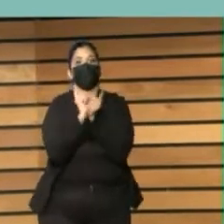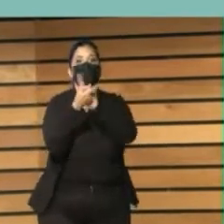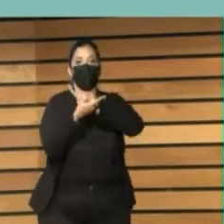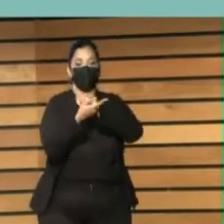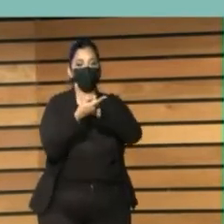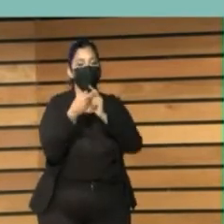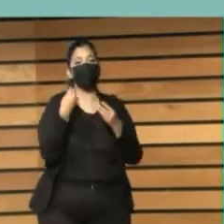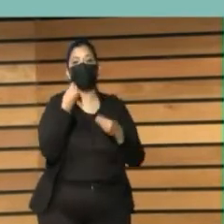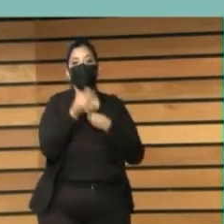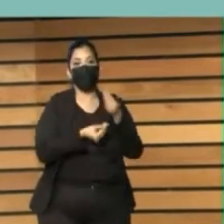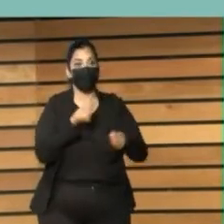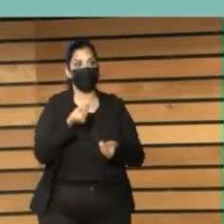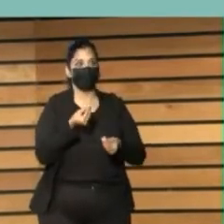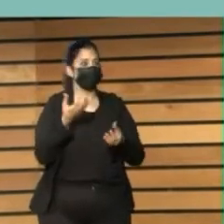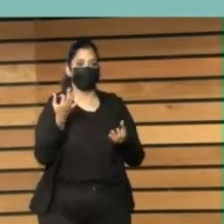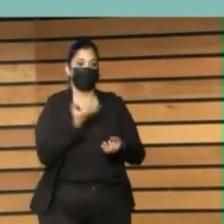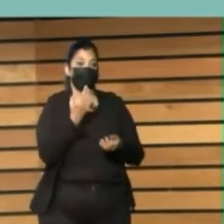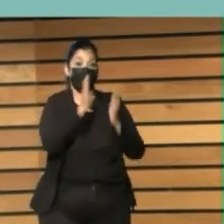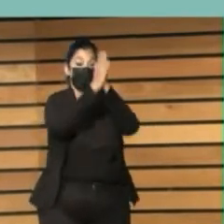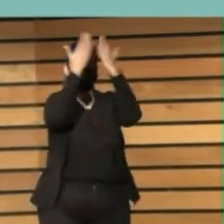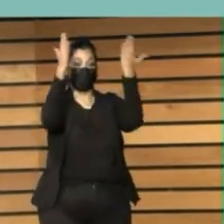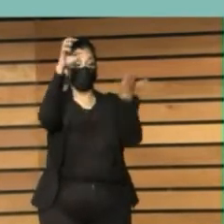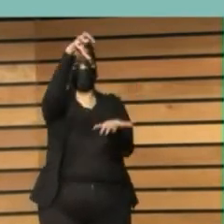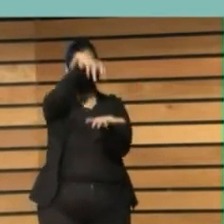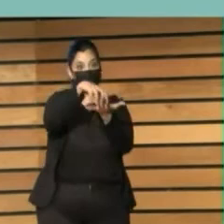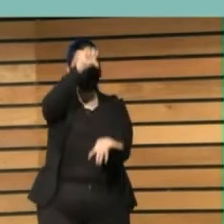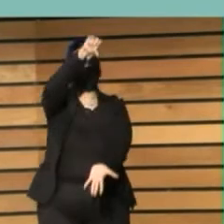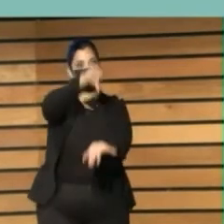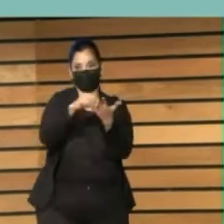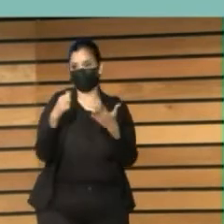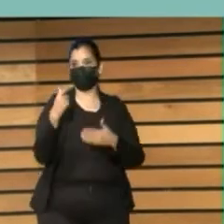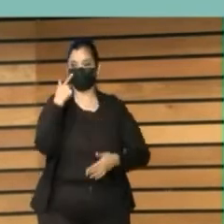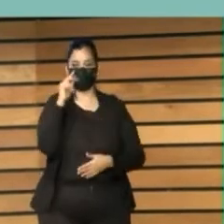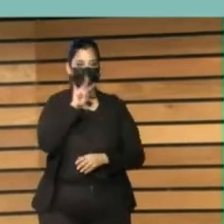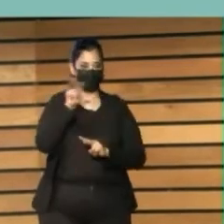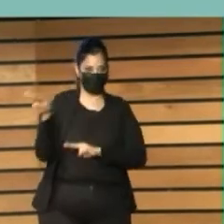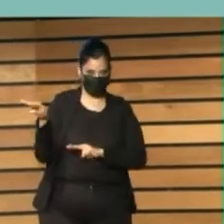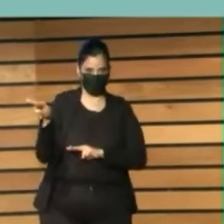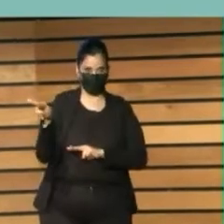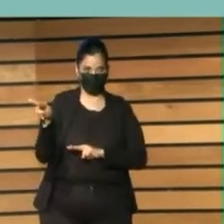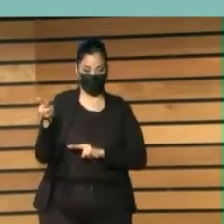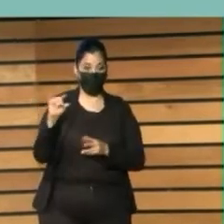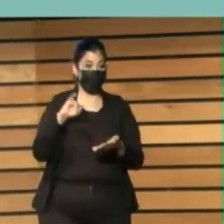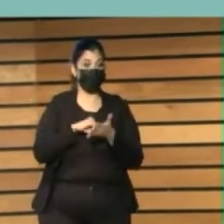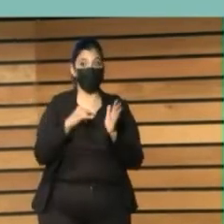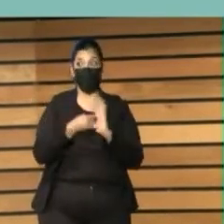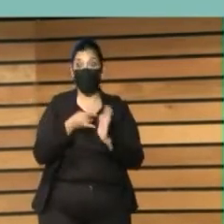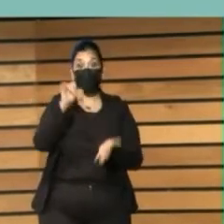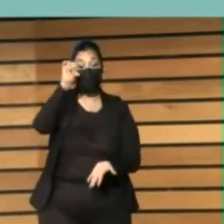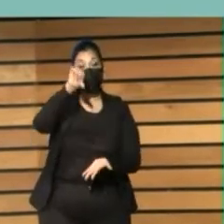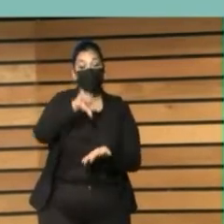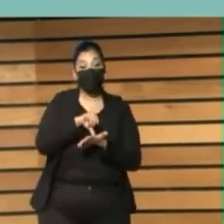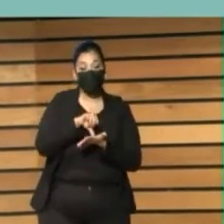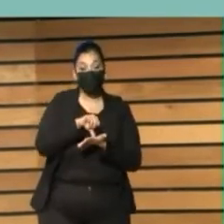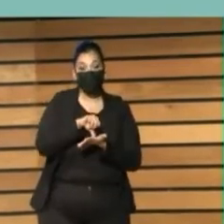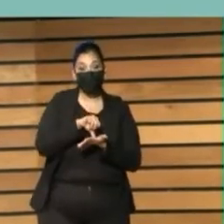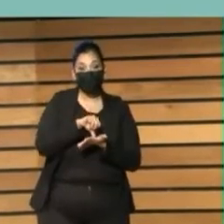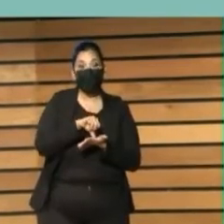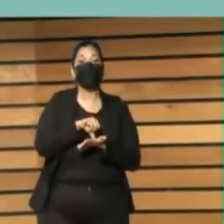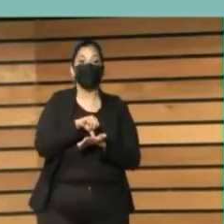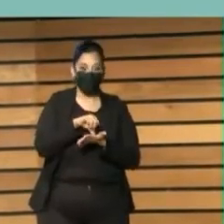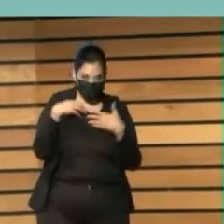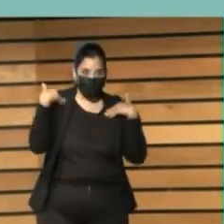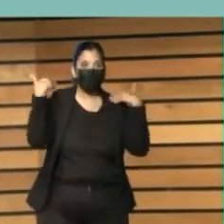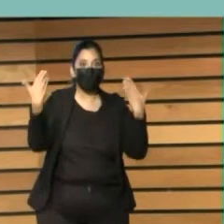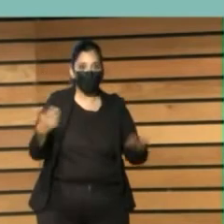bibliotecas tienen que estar en un proyecto de ciudad. Y solo estando en un proyecto de ciudad nos van a tener en cuenta para muchas